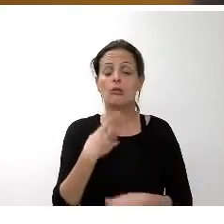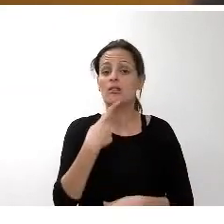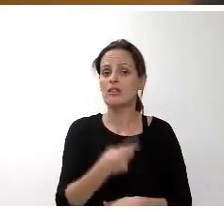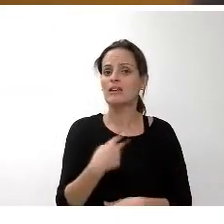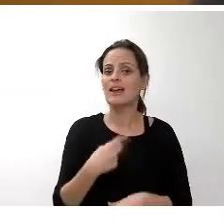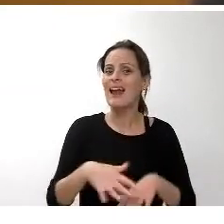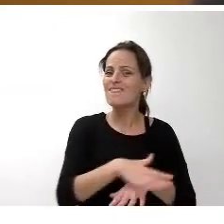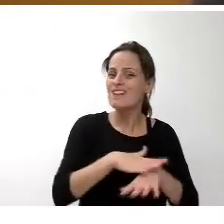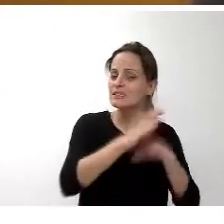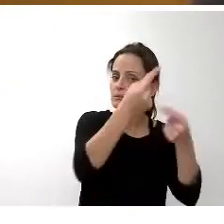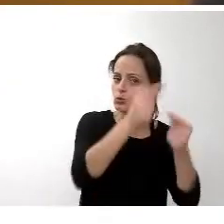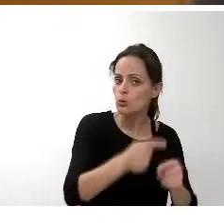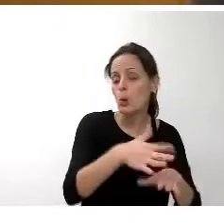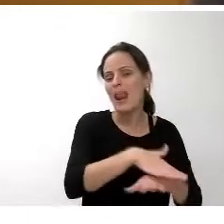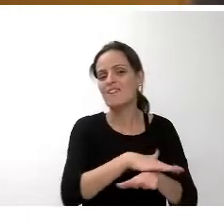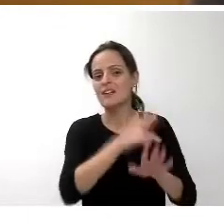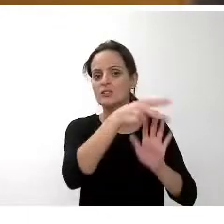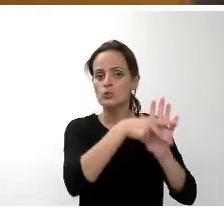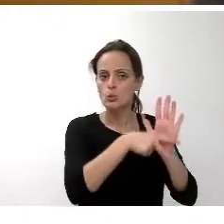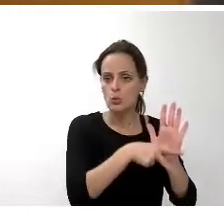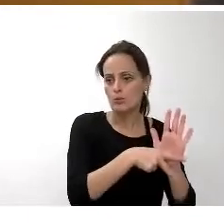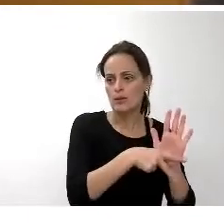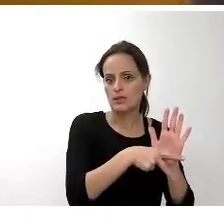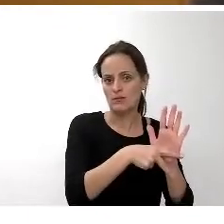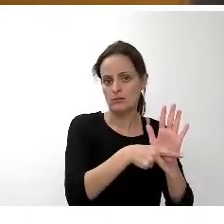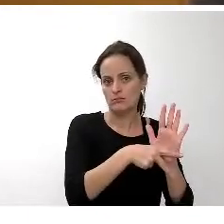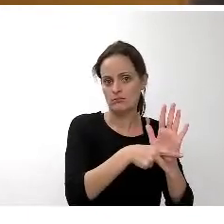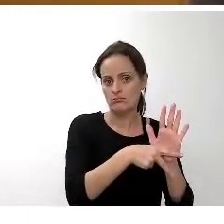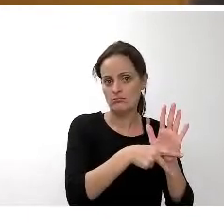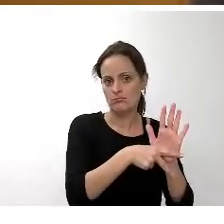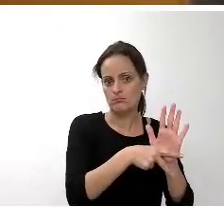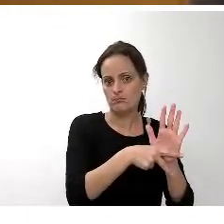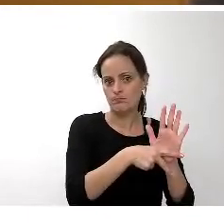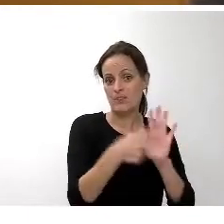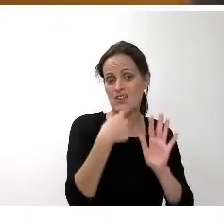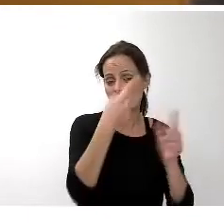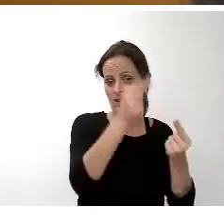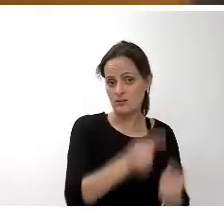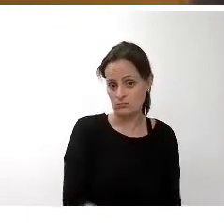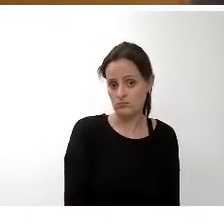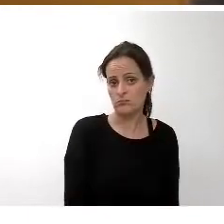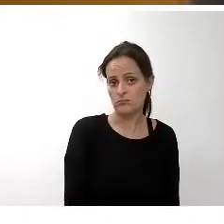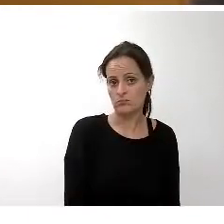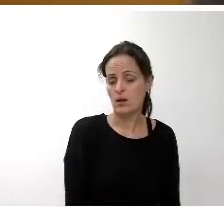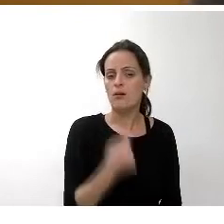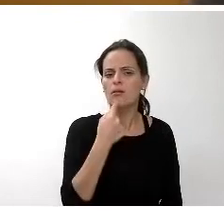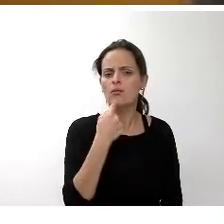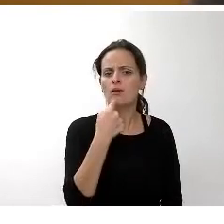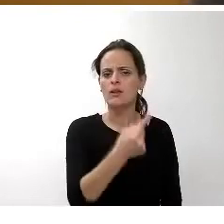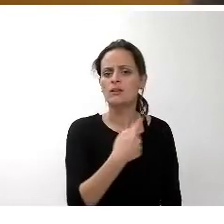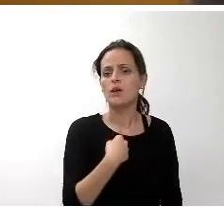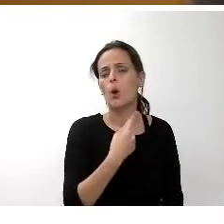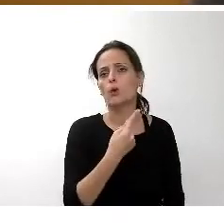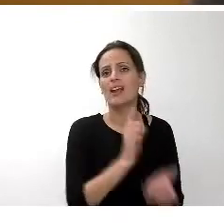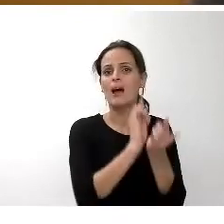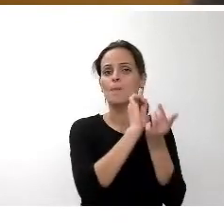lo que es la parte normativa articulada del presupuesto básicamente lo que contempla las modificaciones de un